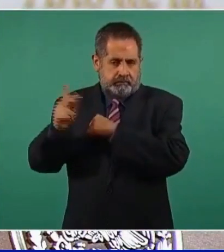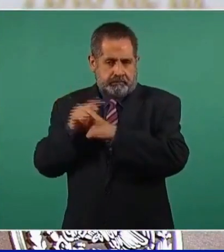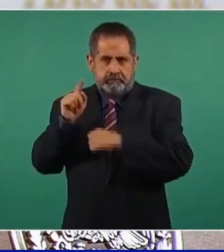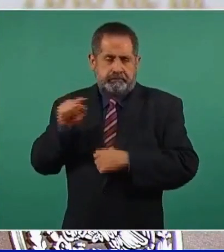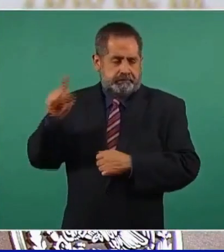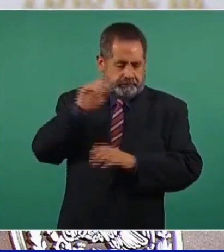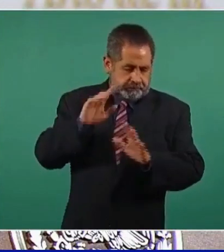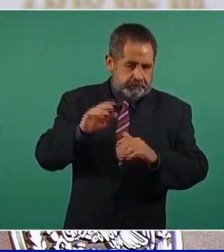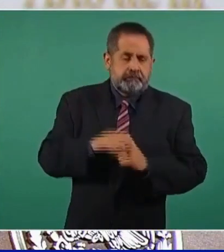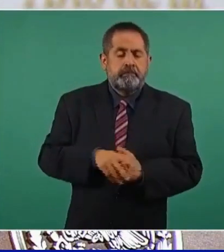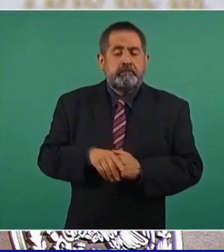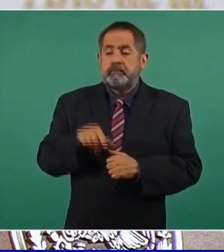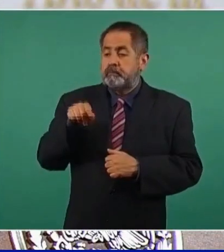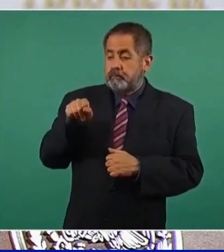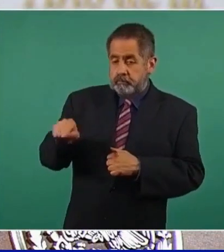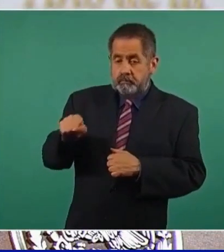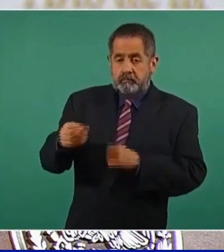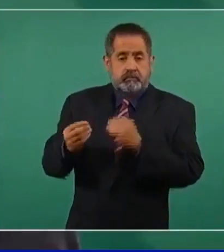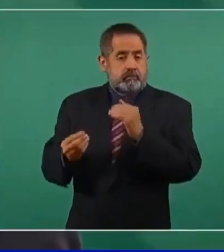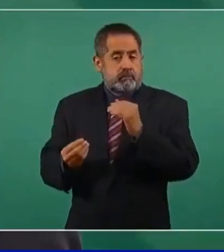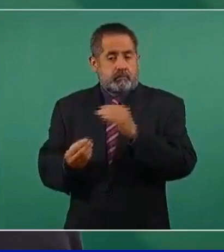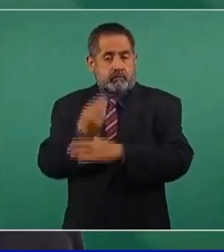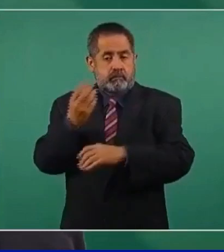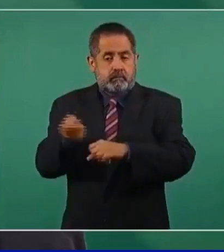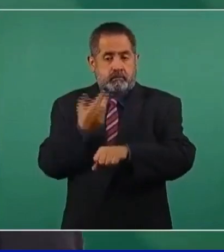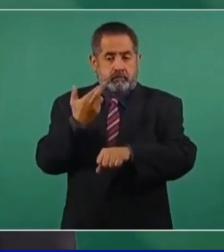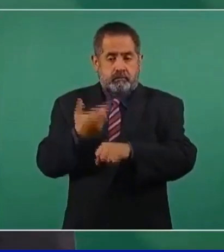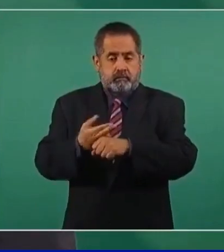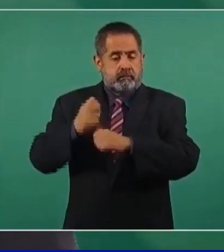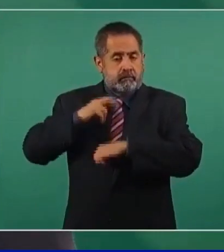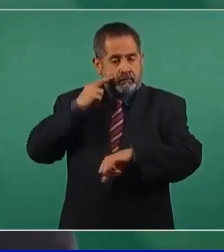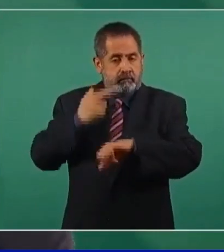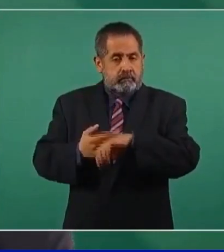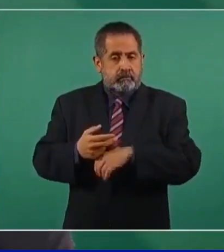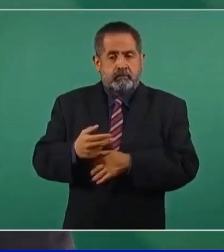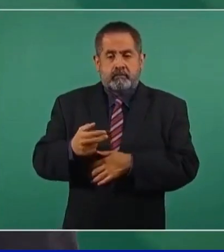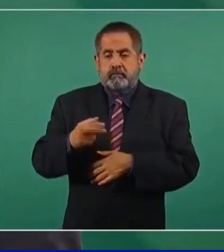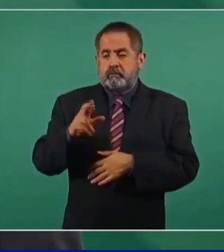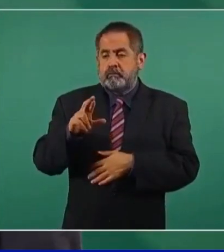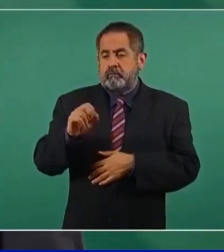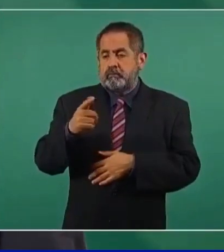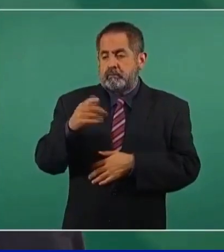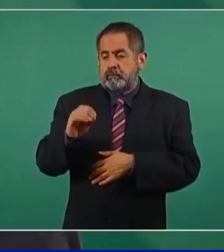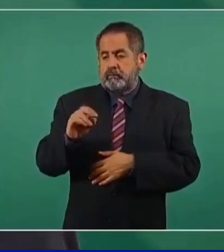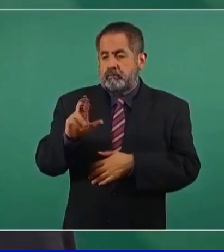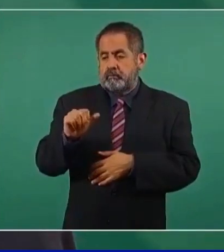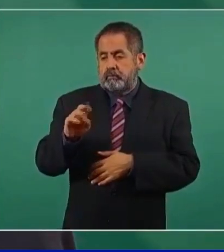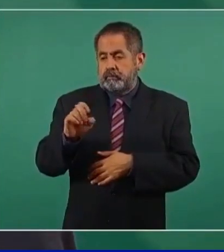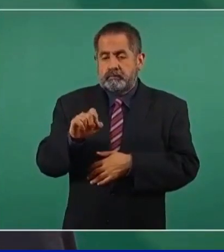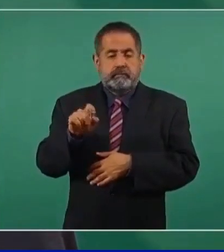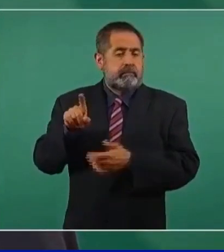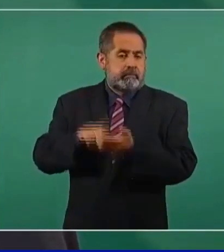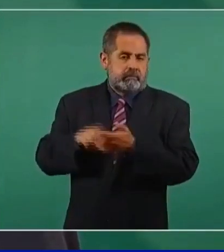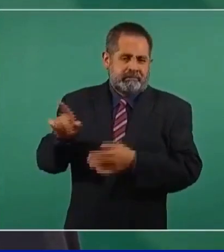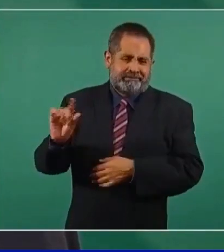el nuevo secretario de Hacienda, Rogelio Ramírez de la O, es un profesional